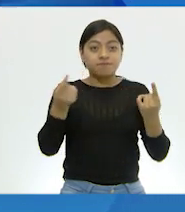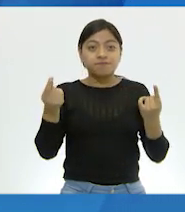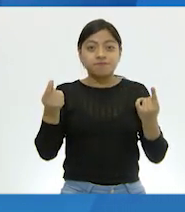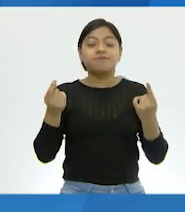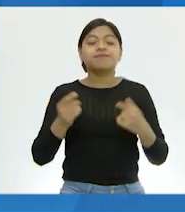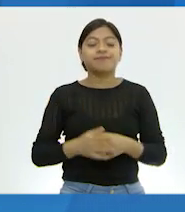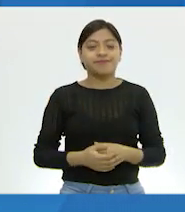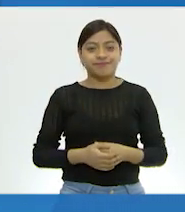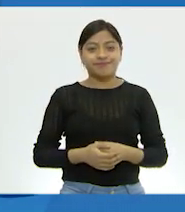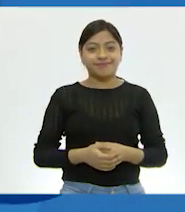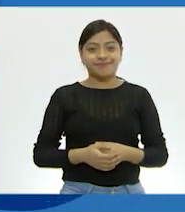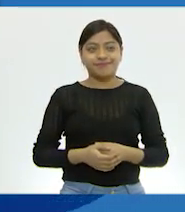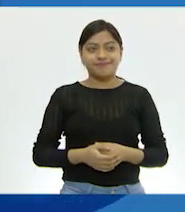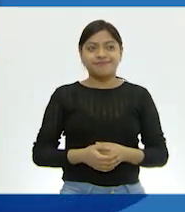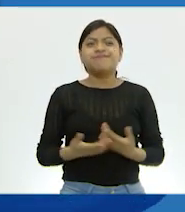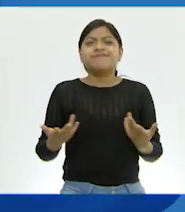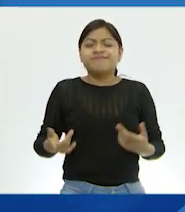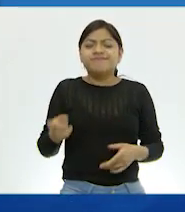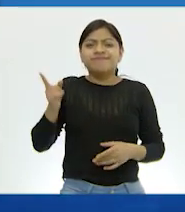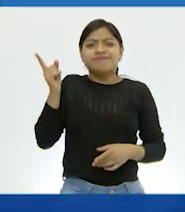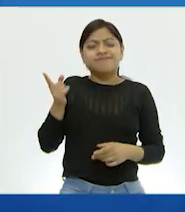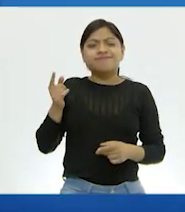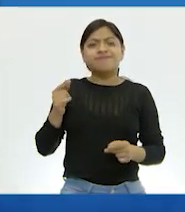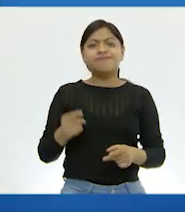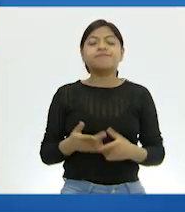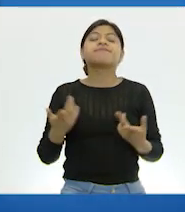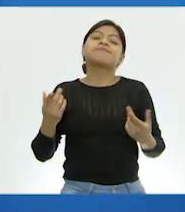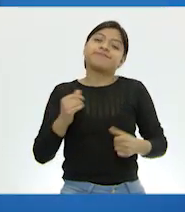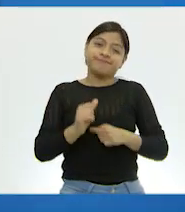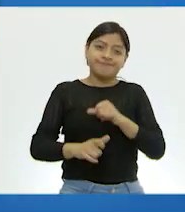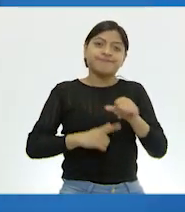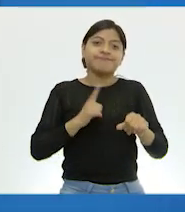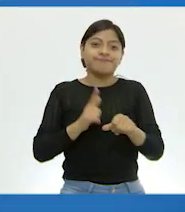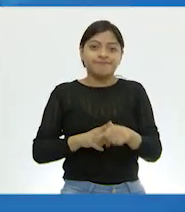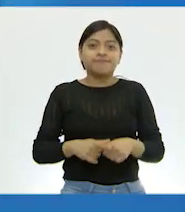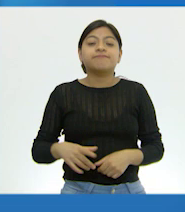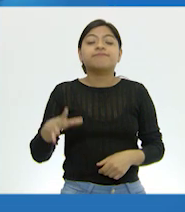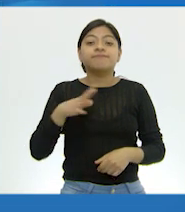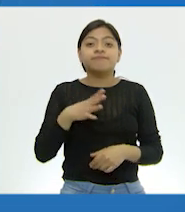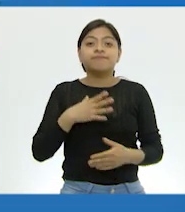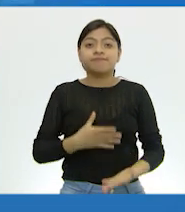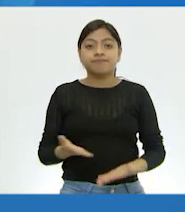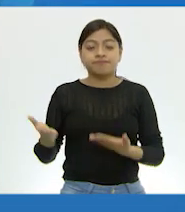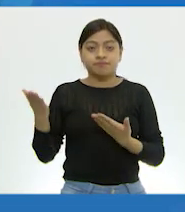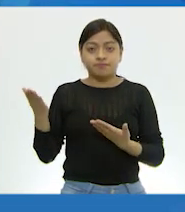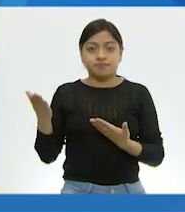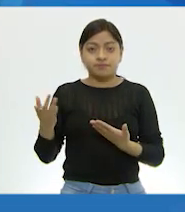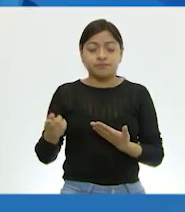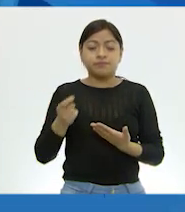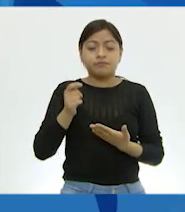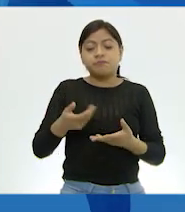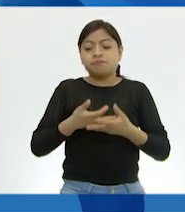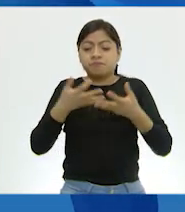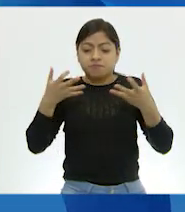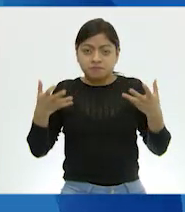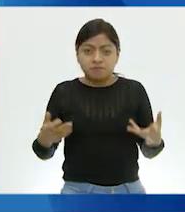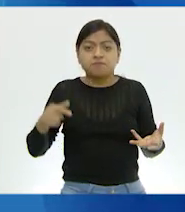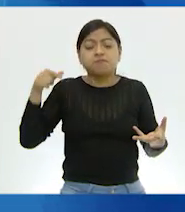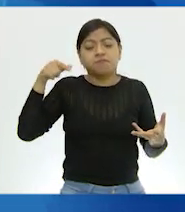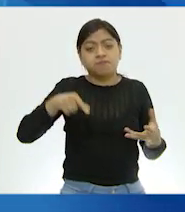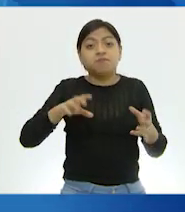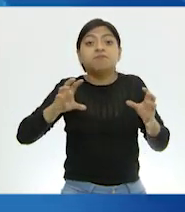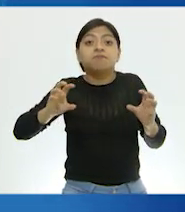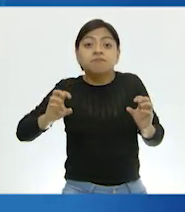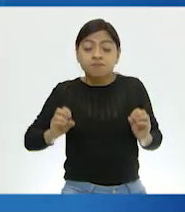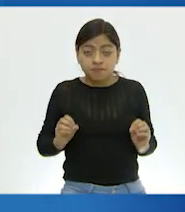realizan este tipo de respiración? Pues los animales vertebrados que pueden estar en la tierra, que son terrestres, o